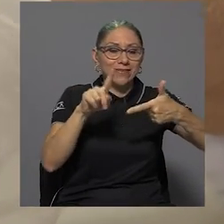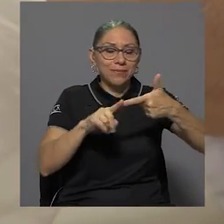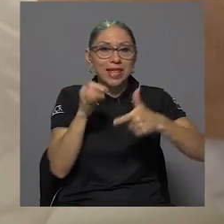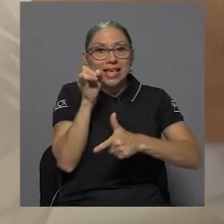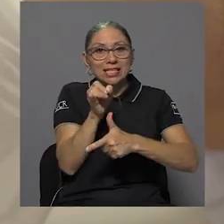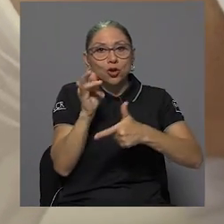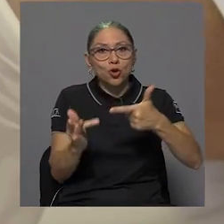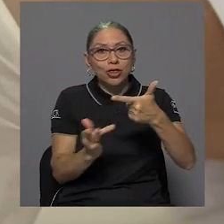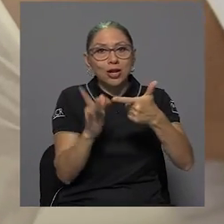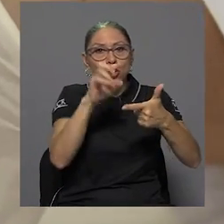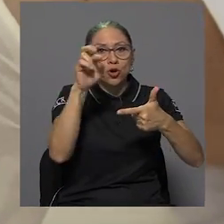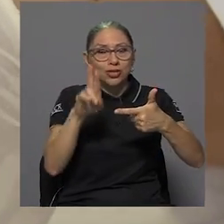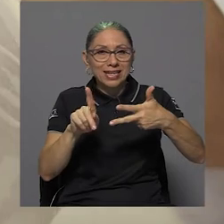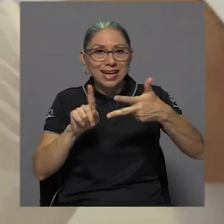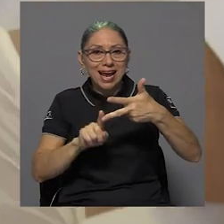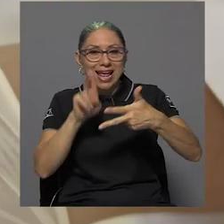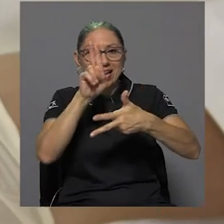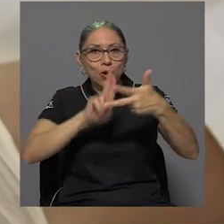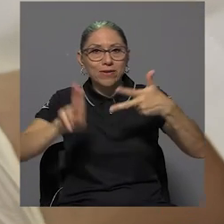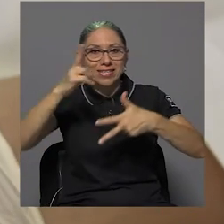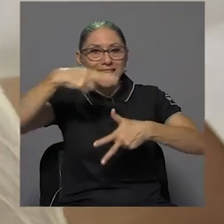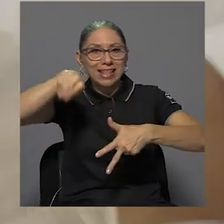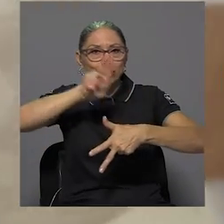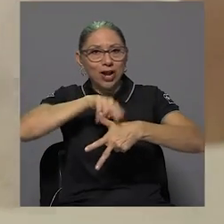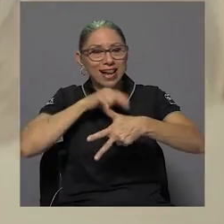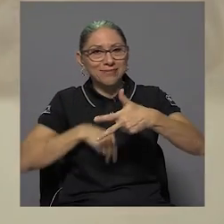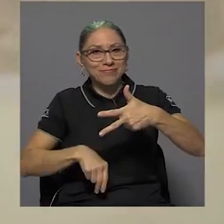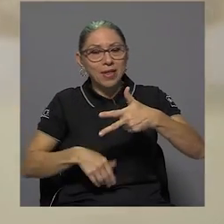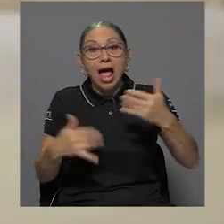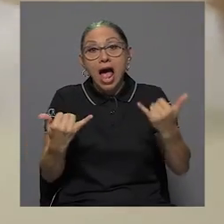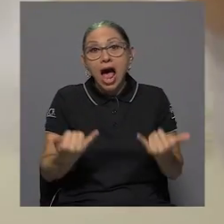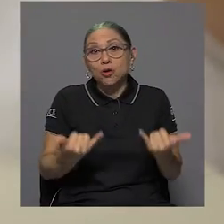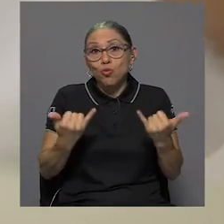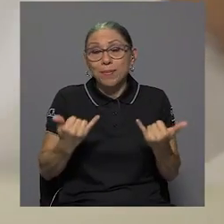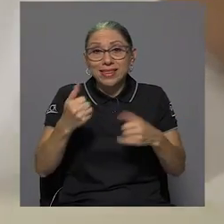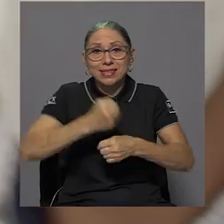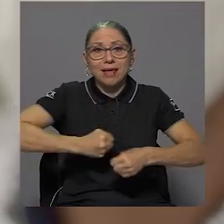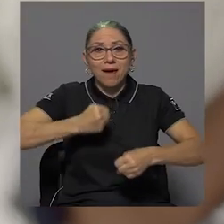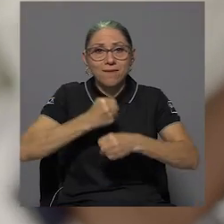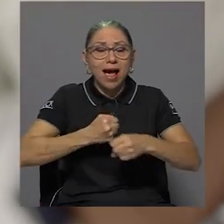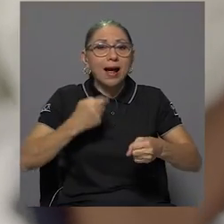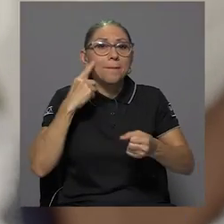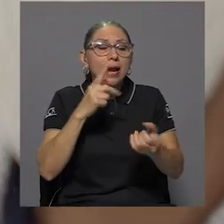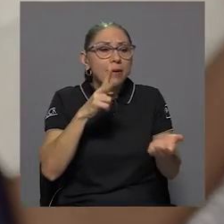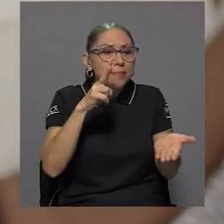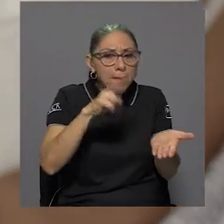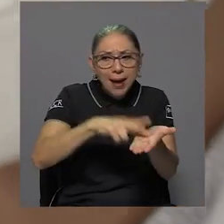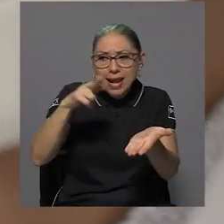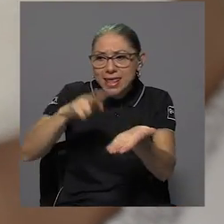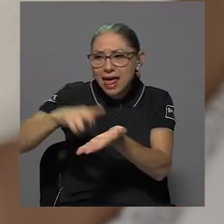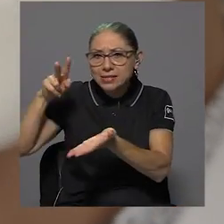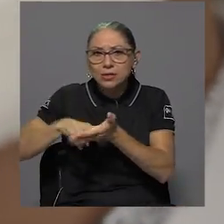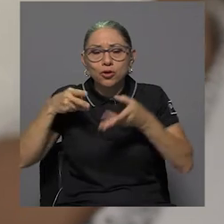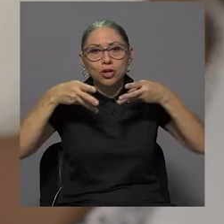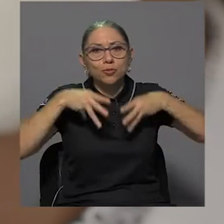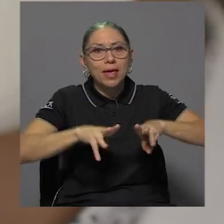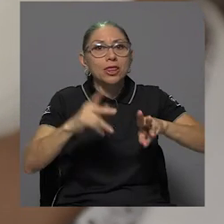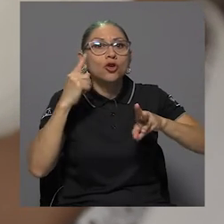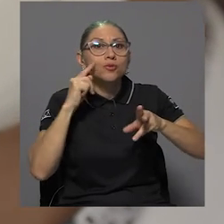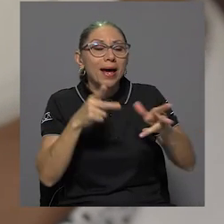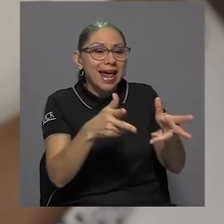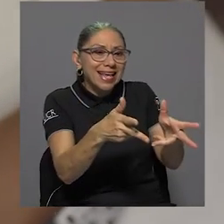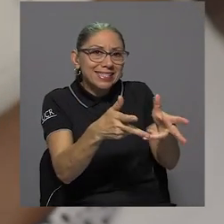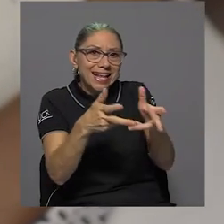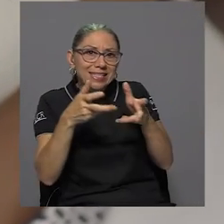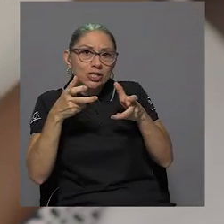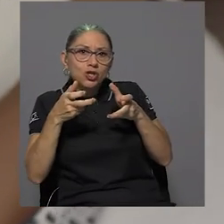Tecnológico de Costa Rica y la Universidad Nacional. Actualmente trabajan en la validación de los métodos para la extracción